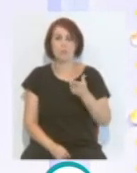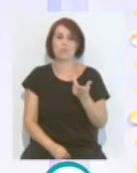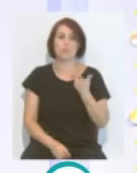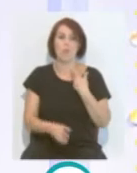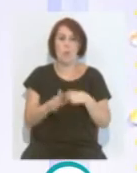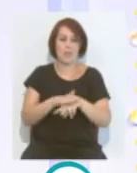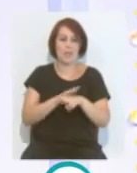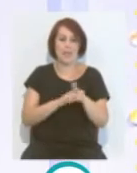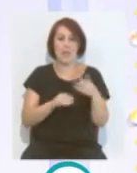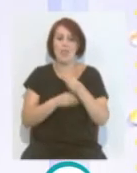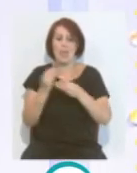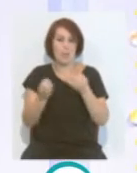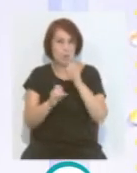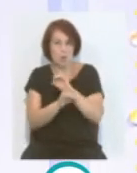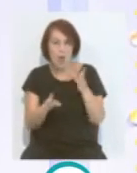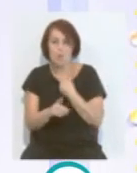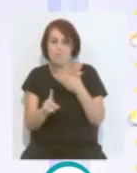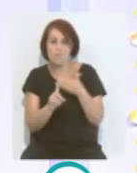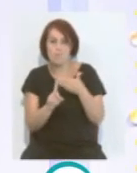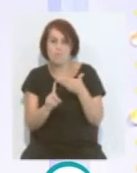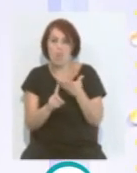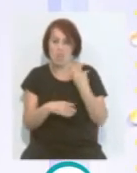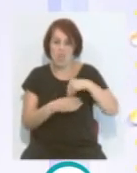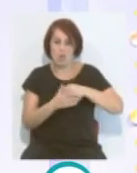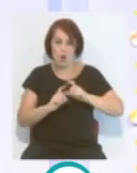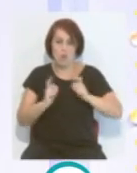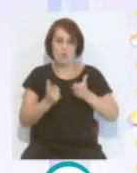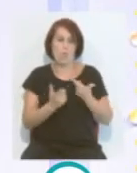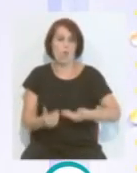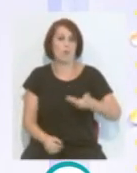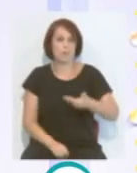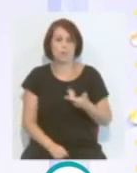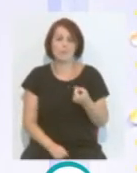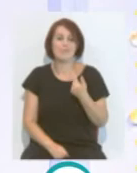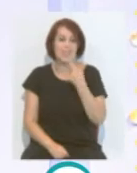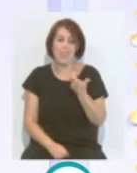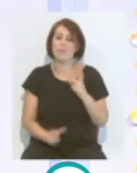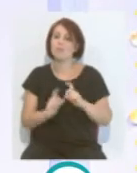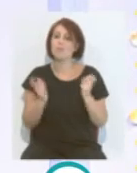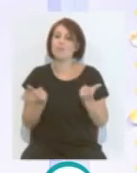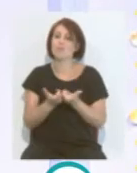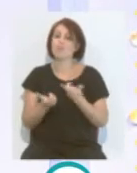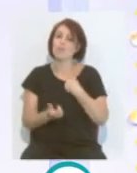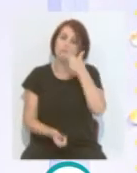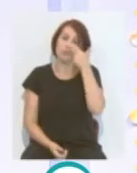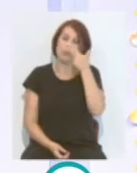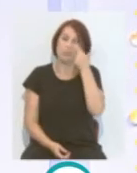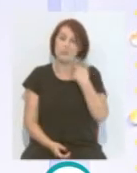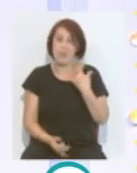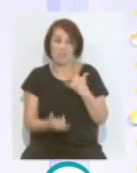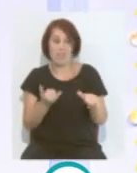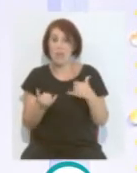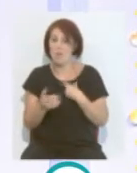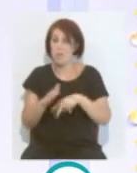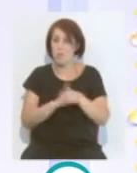tenía muy claro lo que tenía que hacer, muy contundente, con muchos galones también dentro del equipo. Como tú bien dices, fue una camada muy interesante y de la que al final